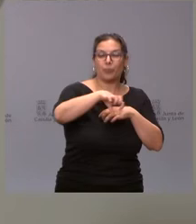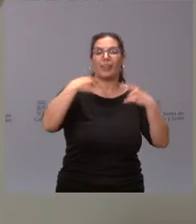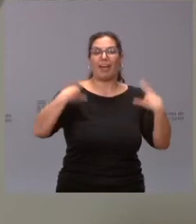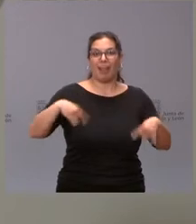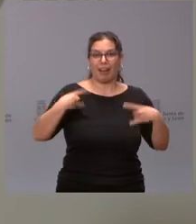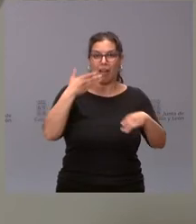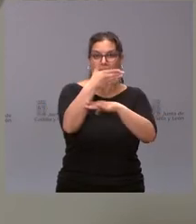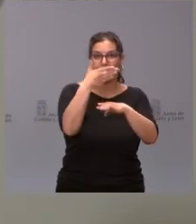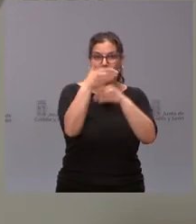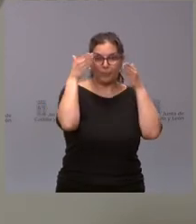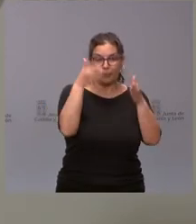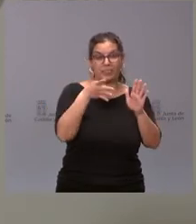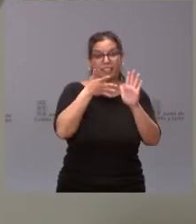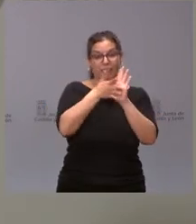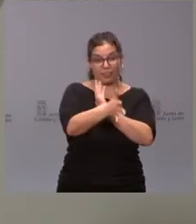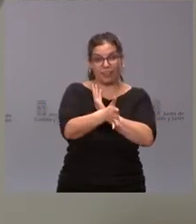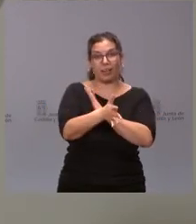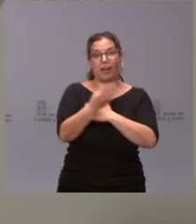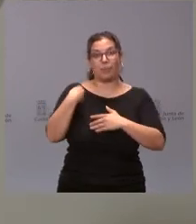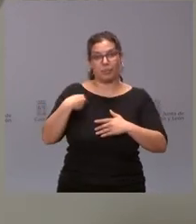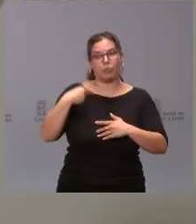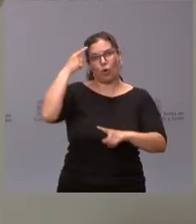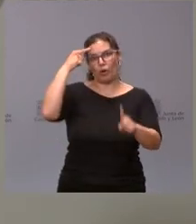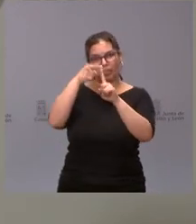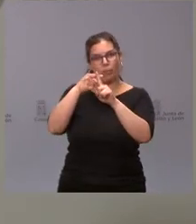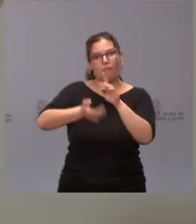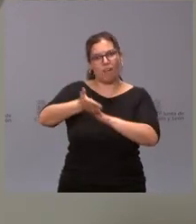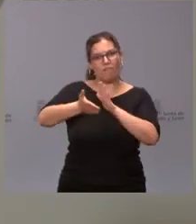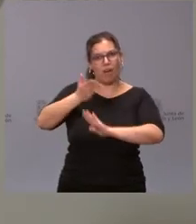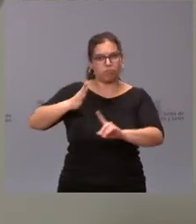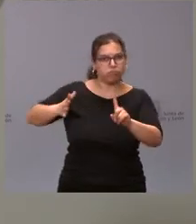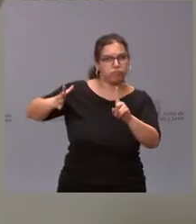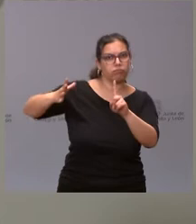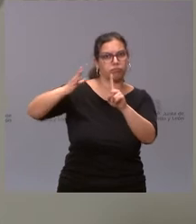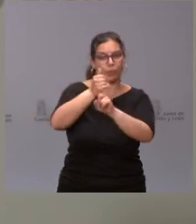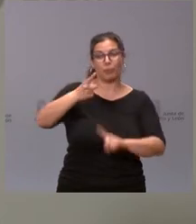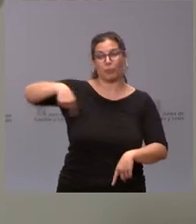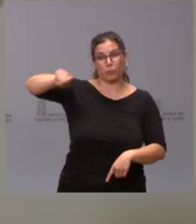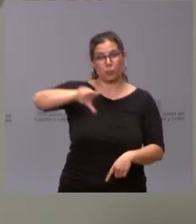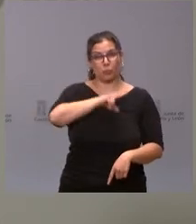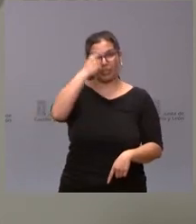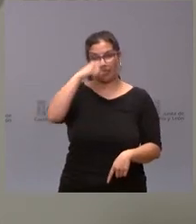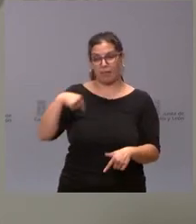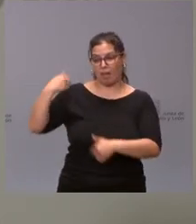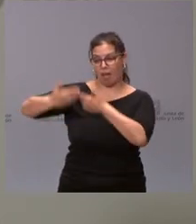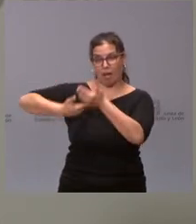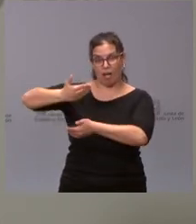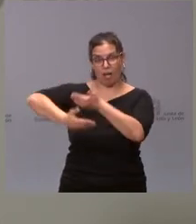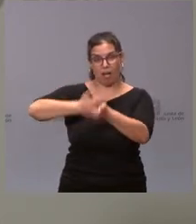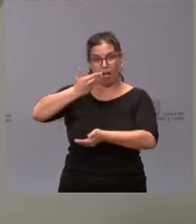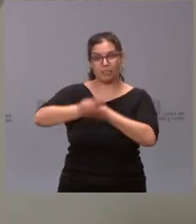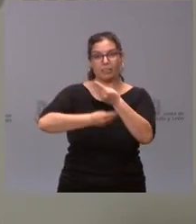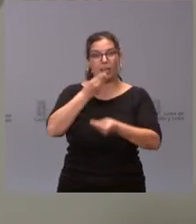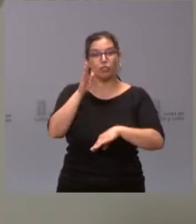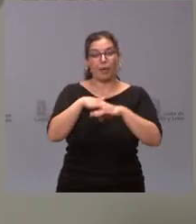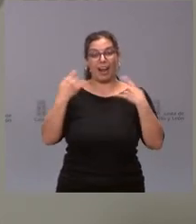De tal forma que vamos avanzando en esta dirección, conocen ustedes los progresos que hemos venido efectuando en la extensión